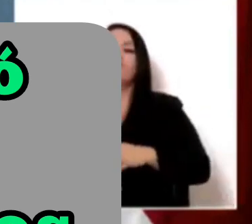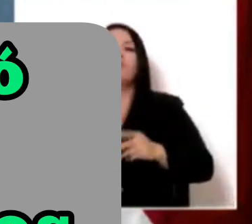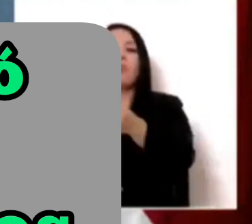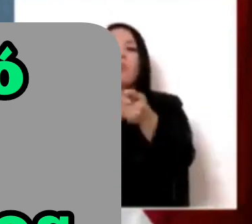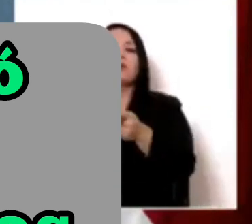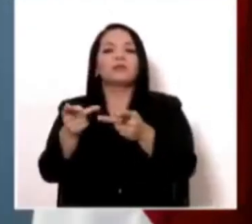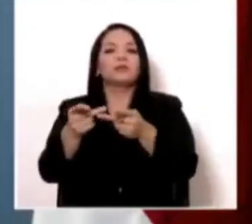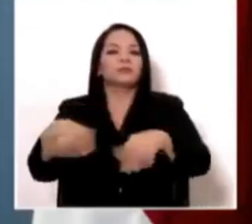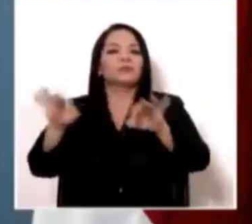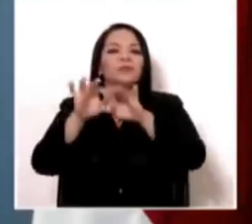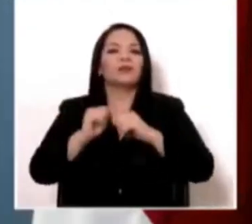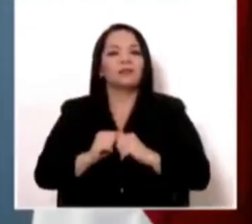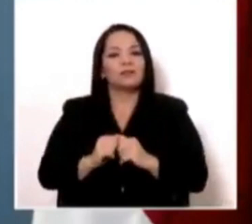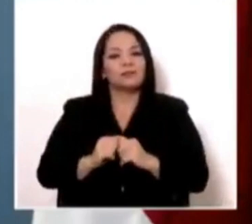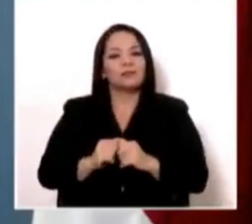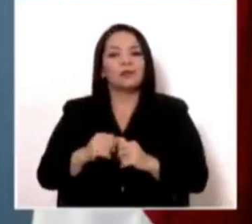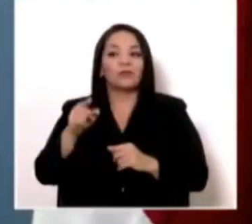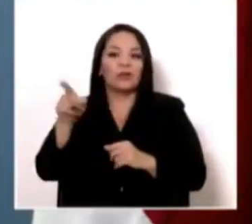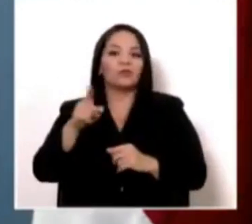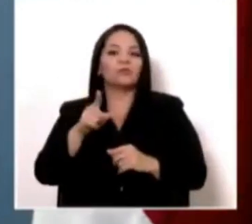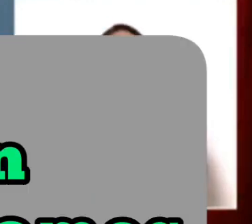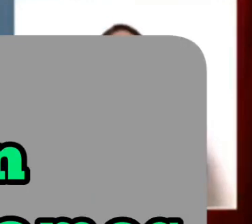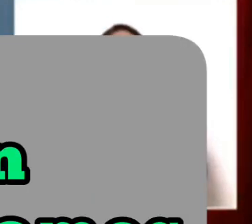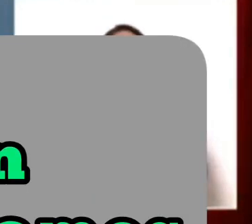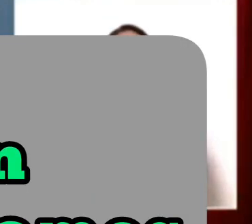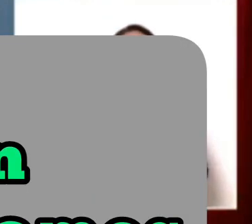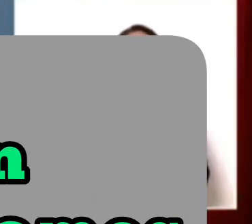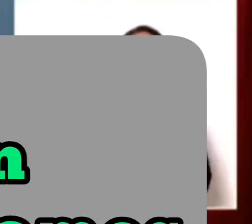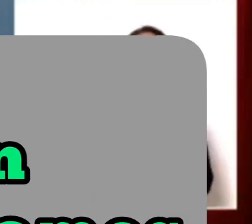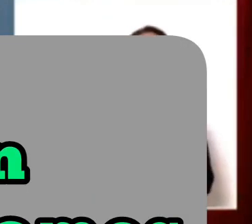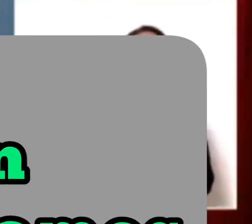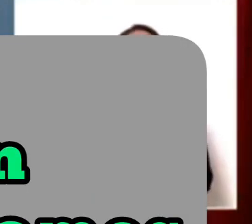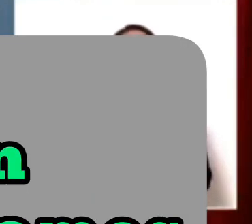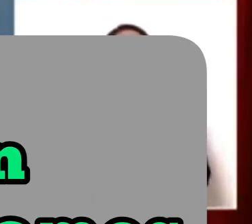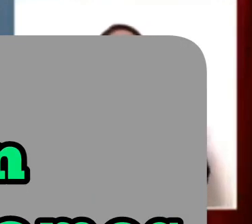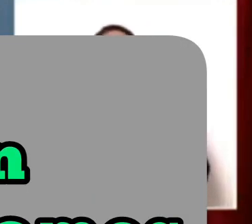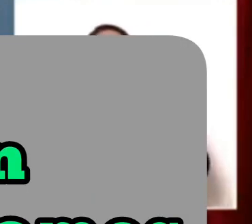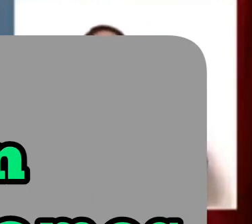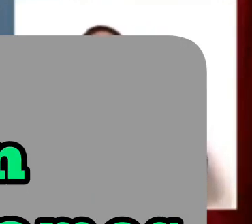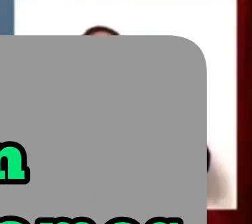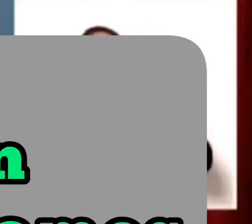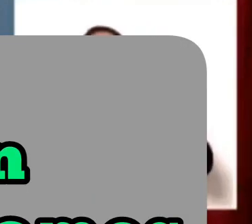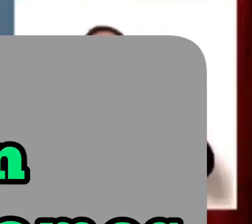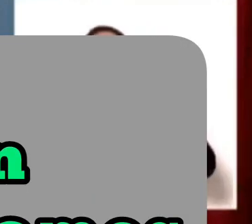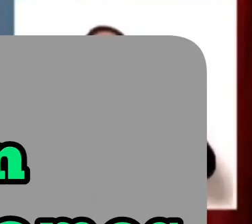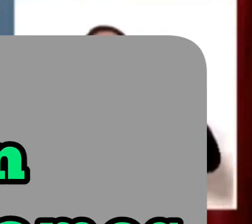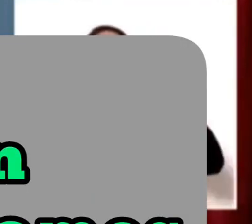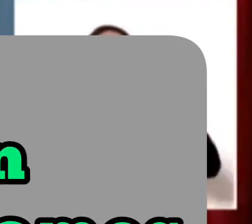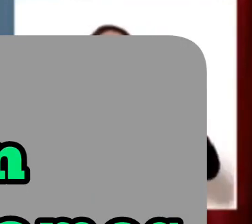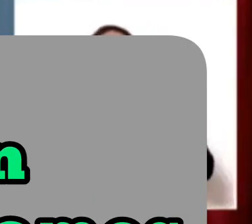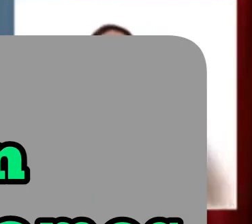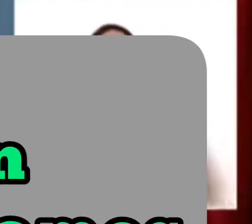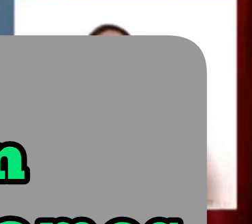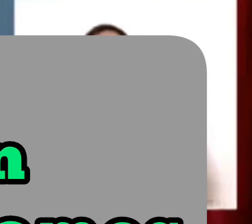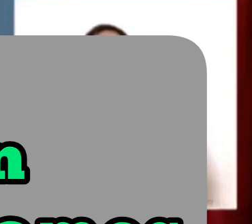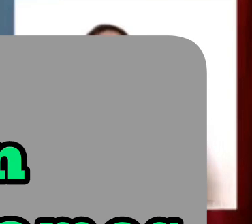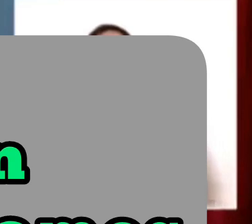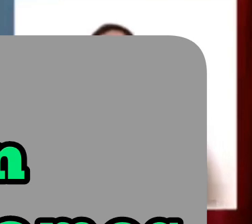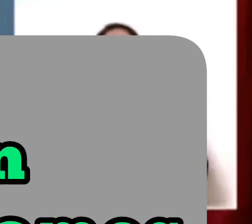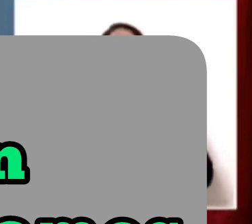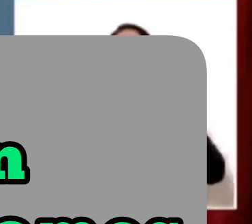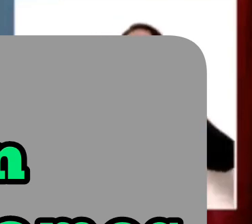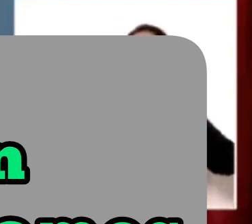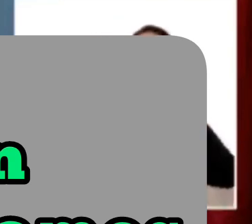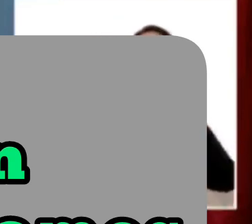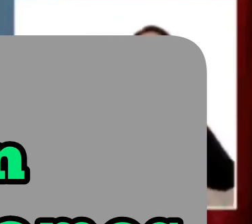tienen o lealtades o compromisos a quienes lo llevaron ahí. Yo puedo pasarme horas quejándome de